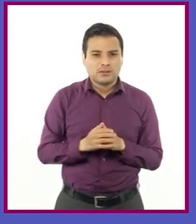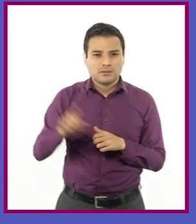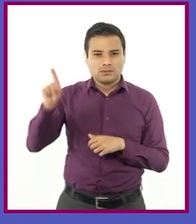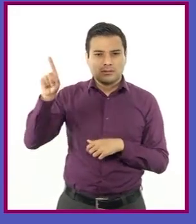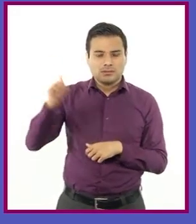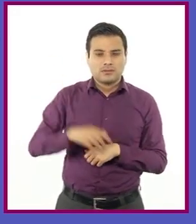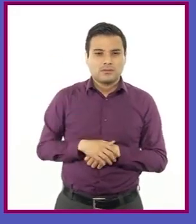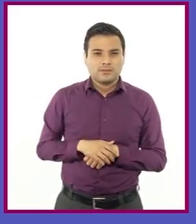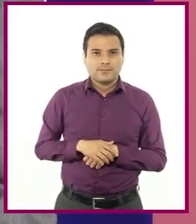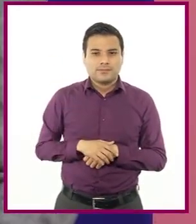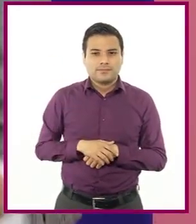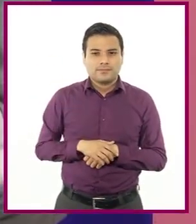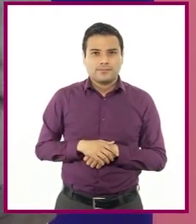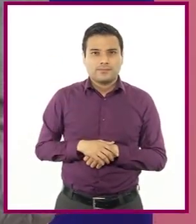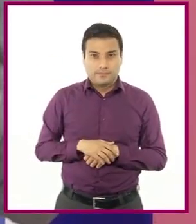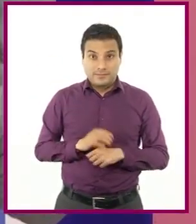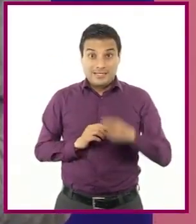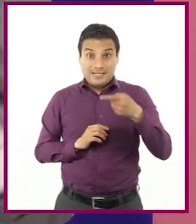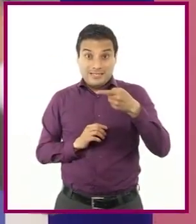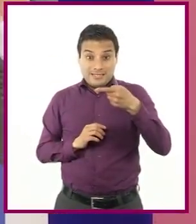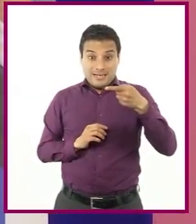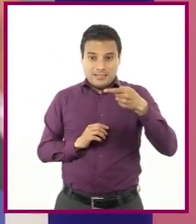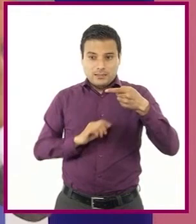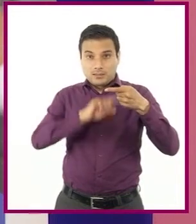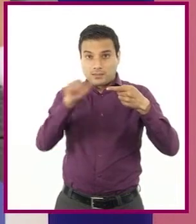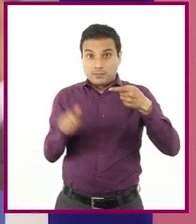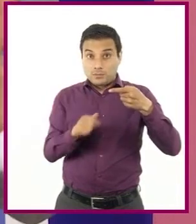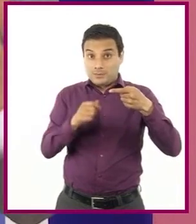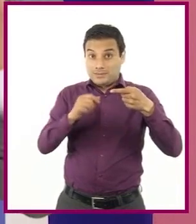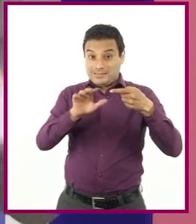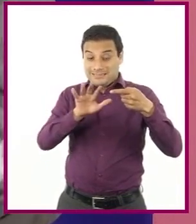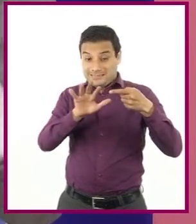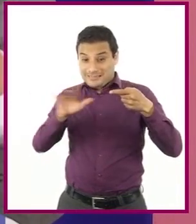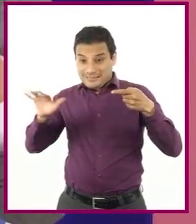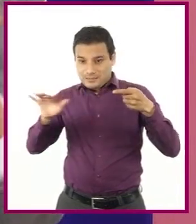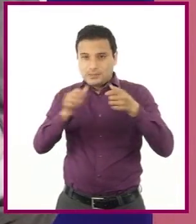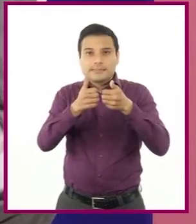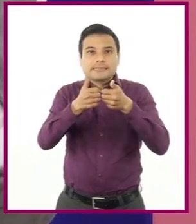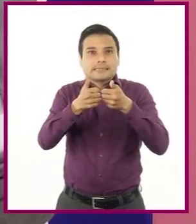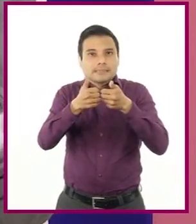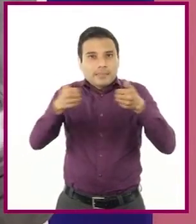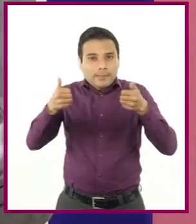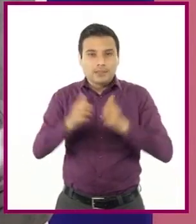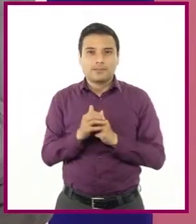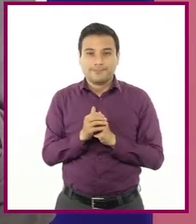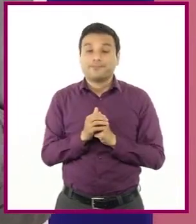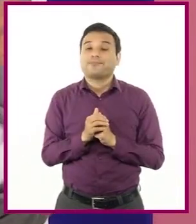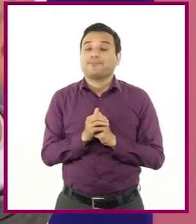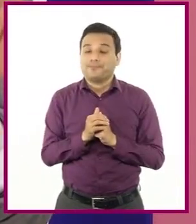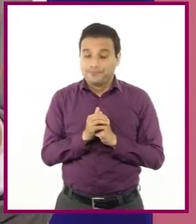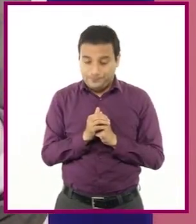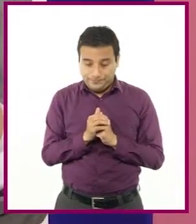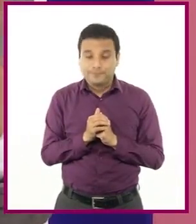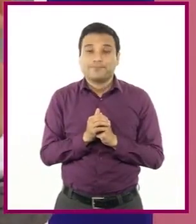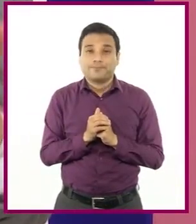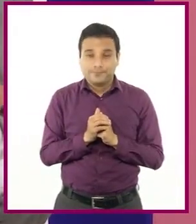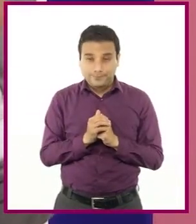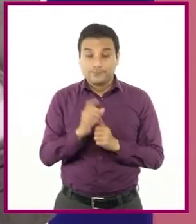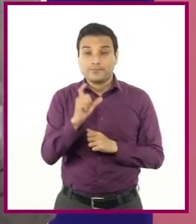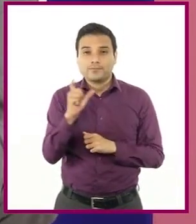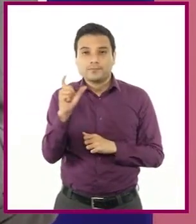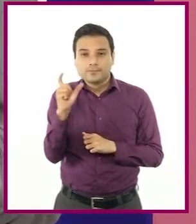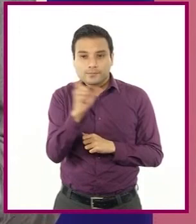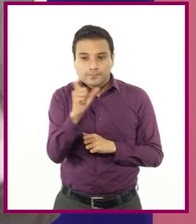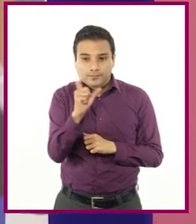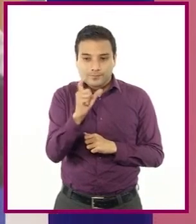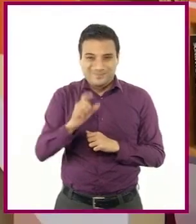y el texto que sigue. Así es. A la hora de puntuar cuando los elementos que se relacionan son simples, como